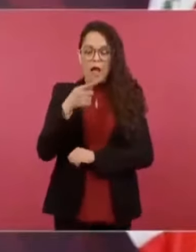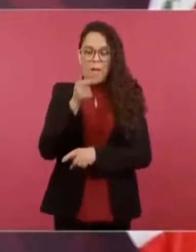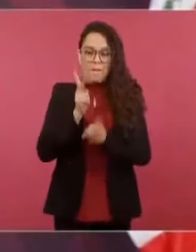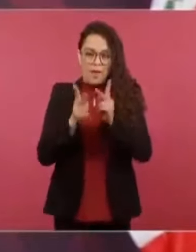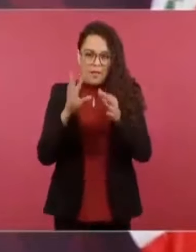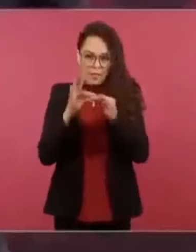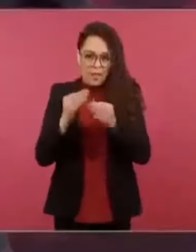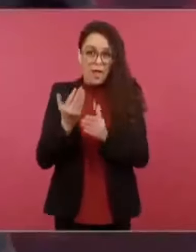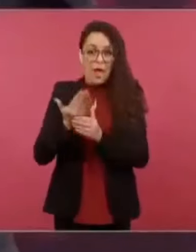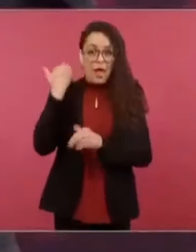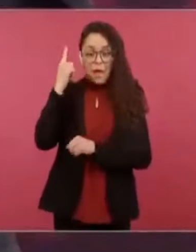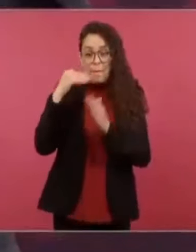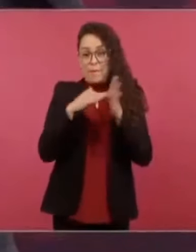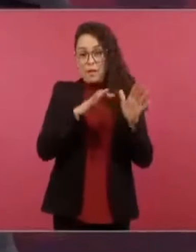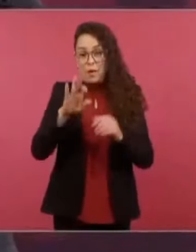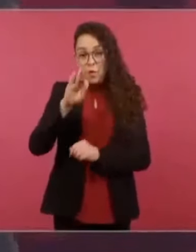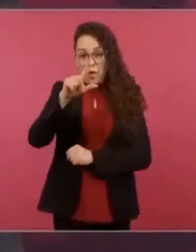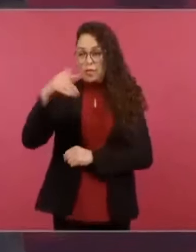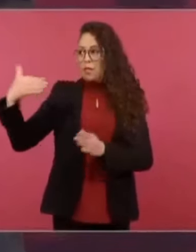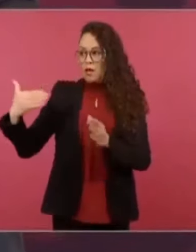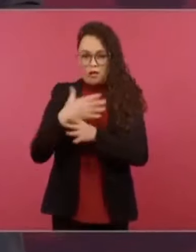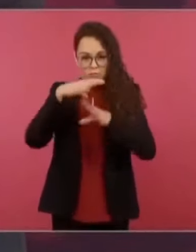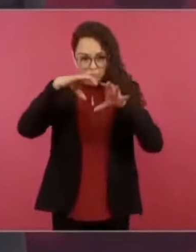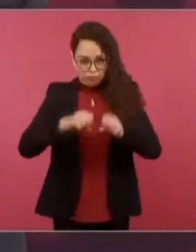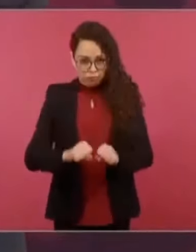nos invaden en 1914,